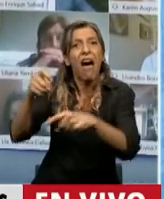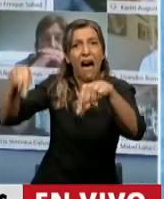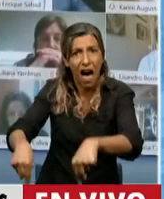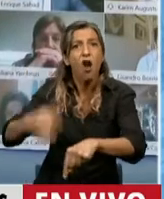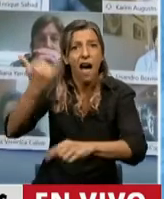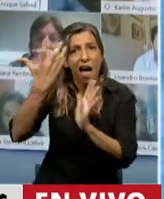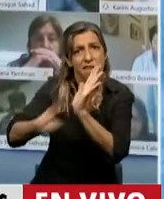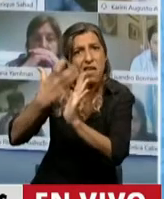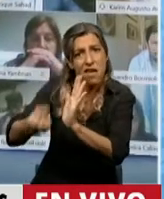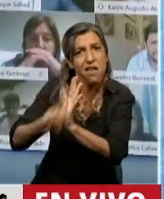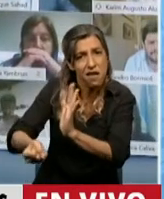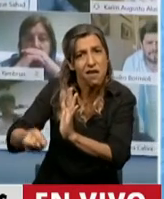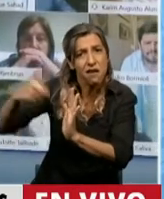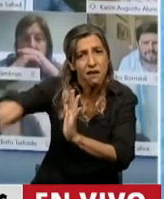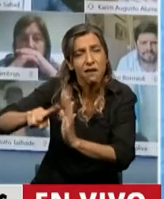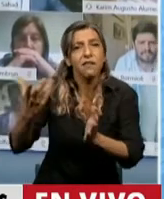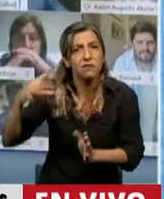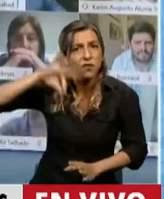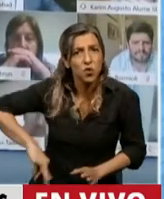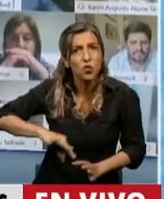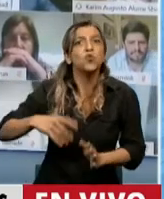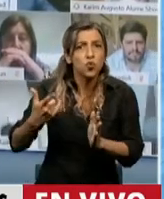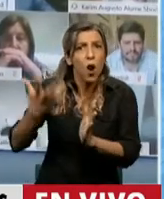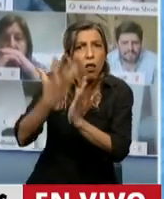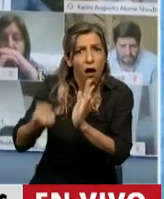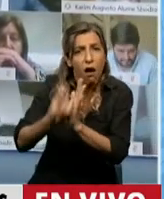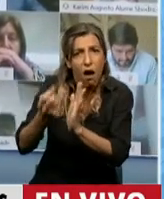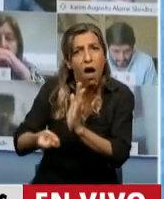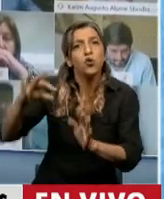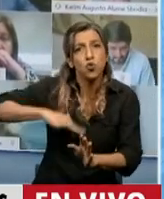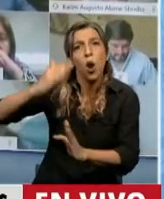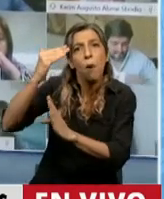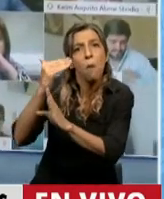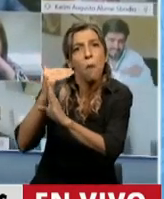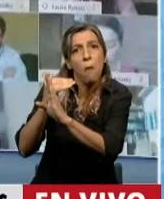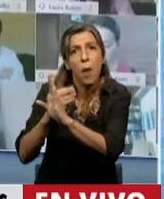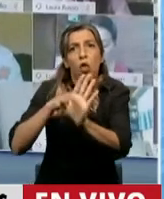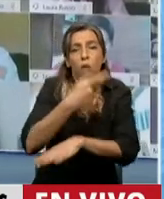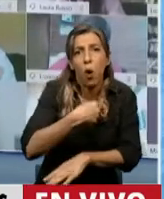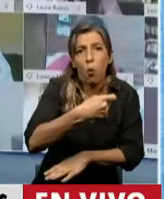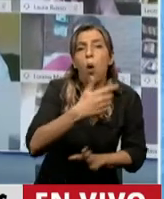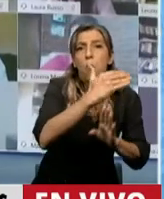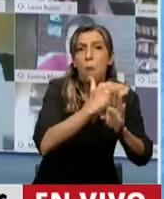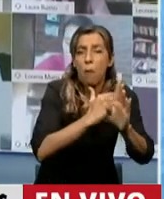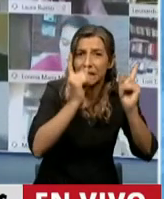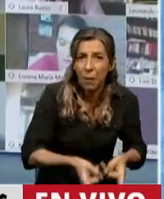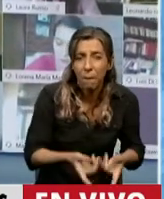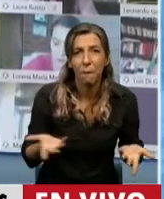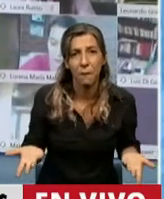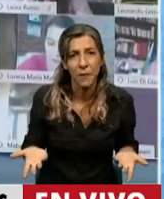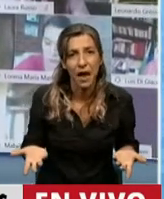padecen la reducción salarial indirecta de venida de la rebaja de los aportes